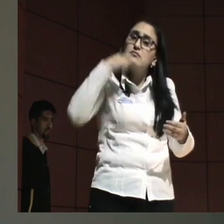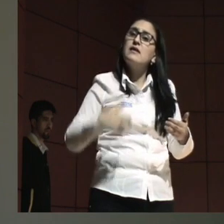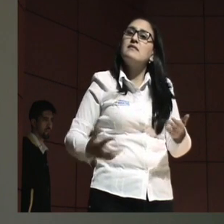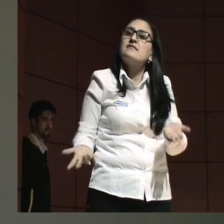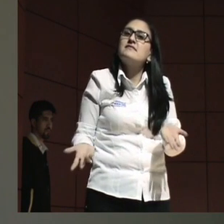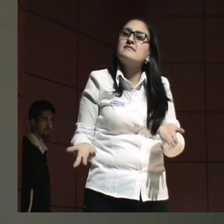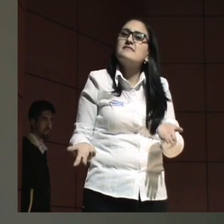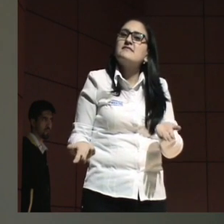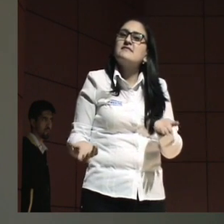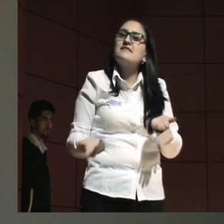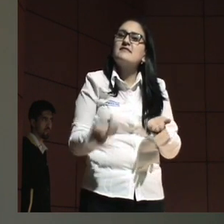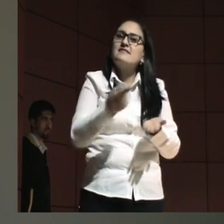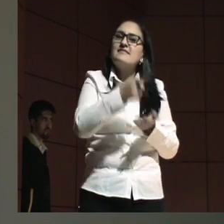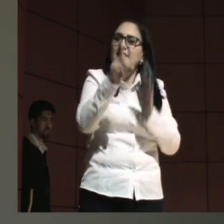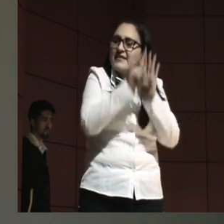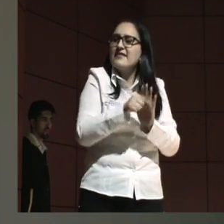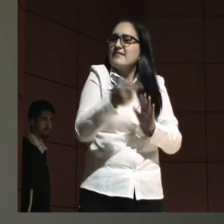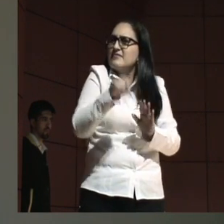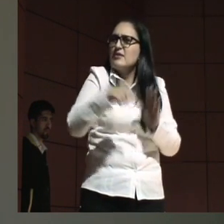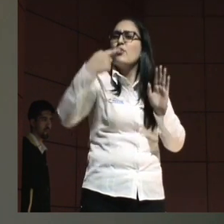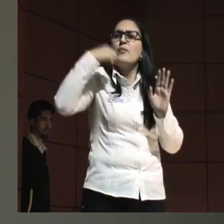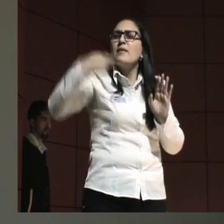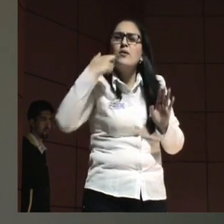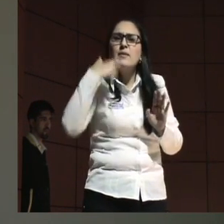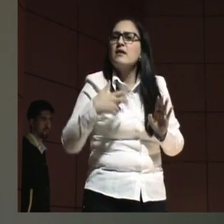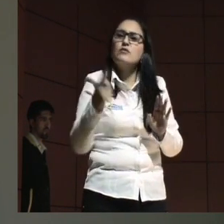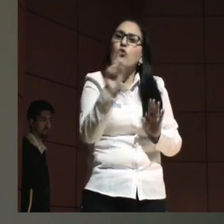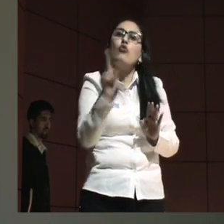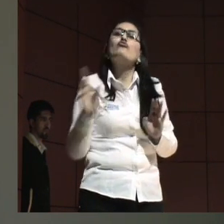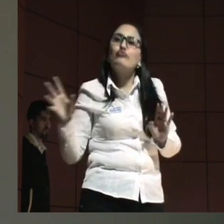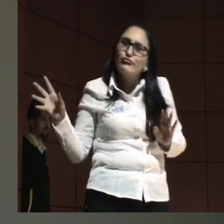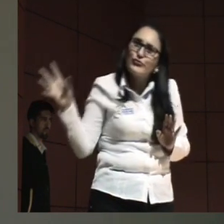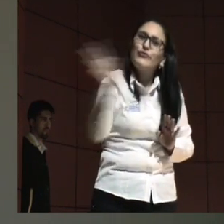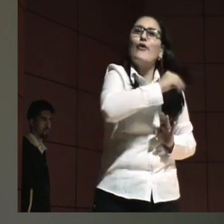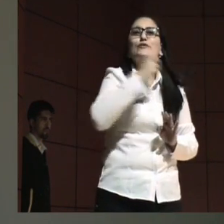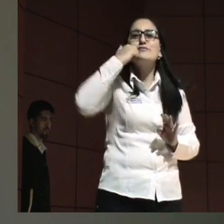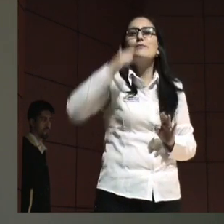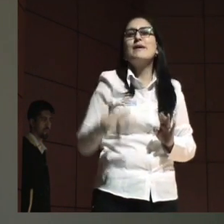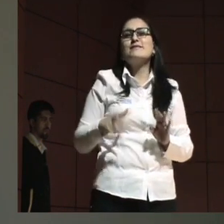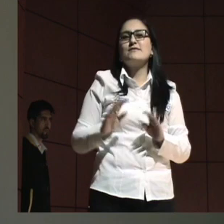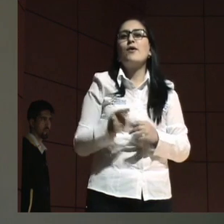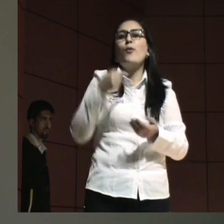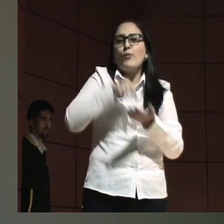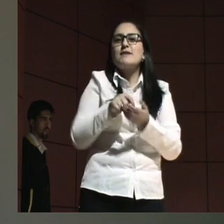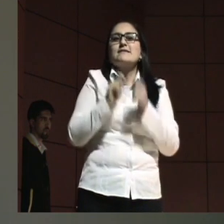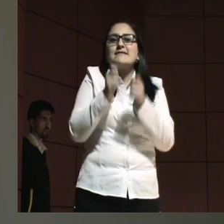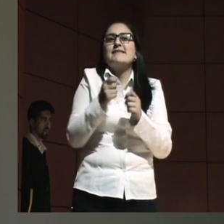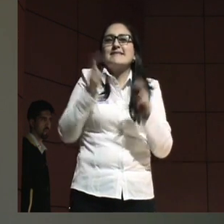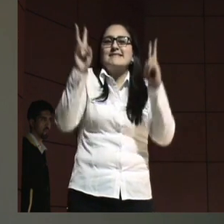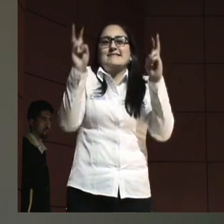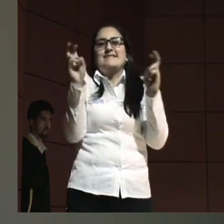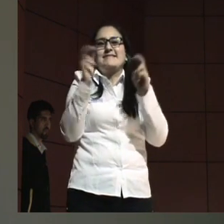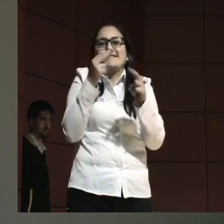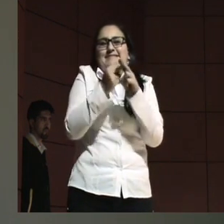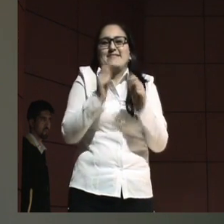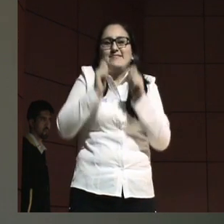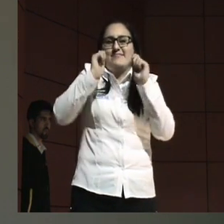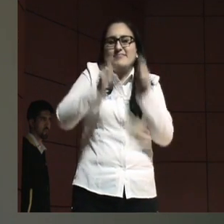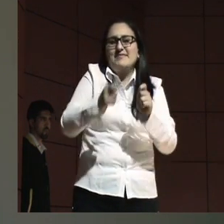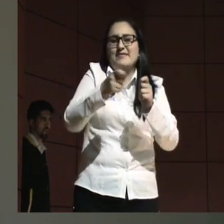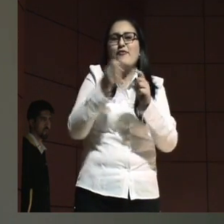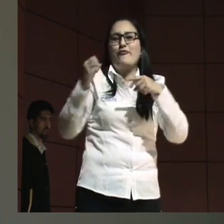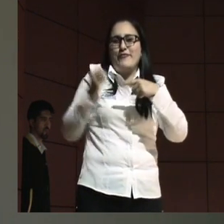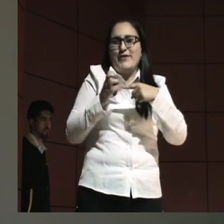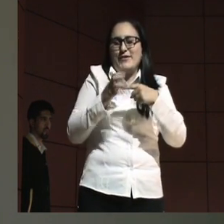Y el LGBTI también es humano. No. Todos somos humanos. Por eso nuestro llamado, y principalmente en un